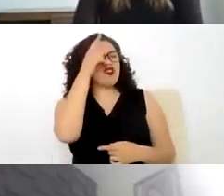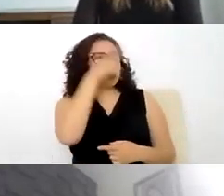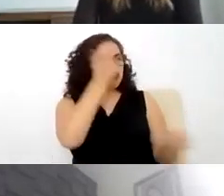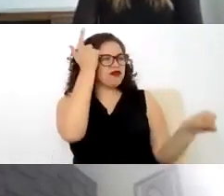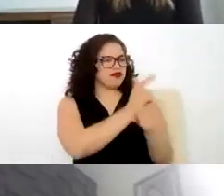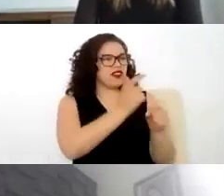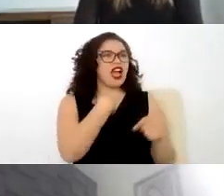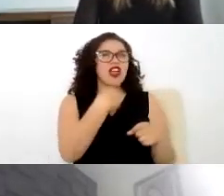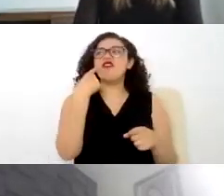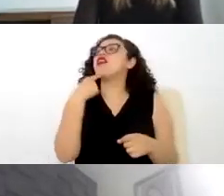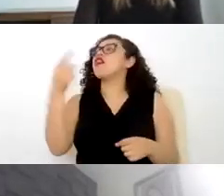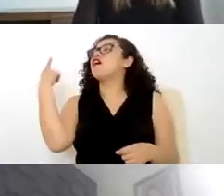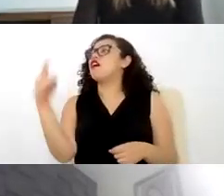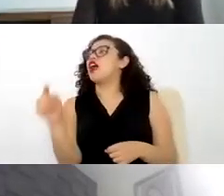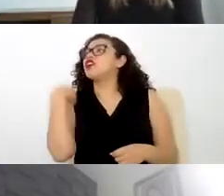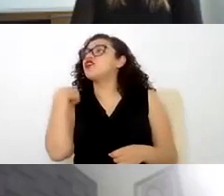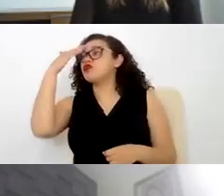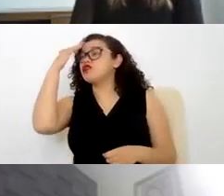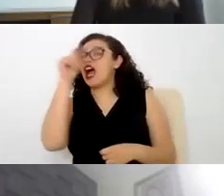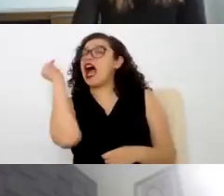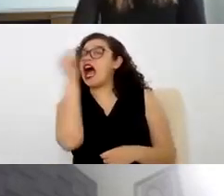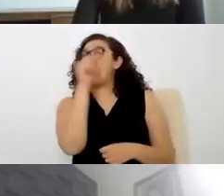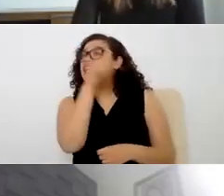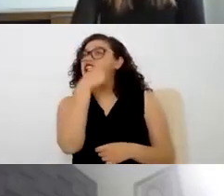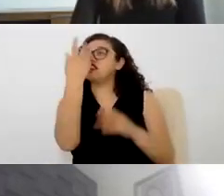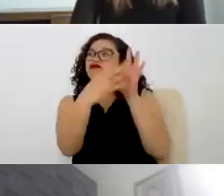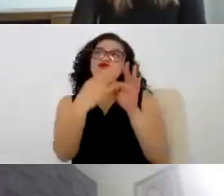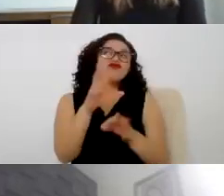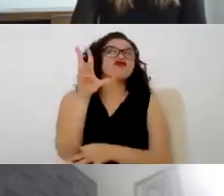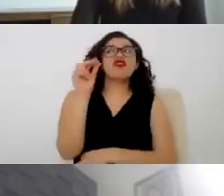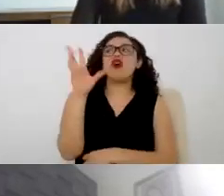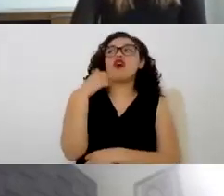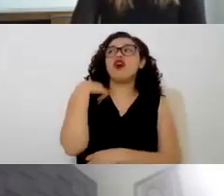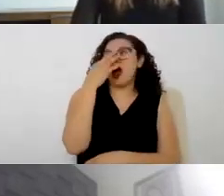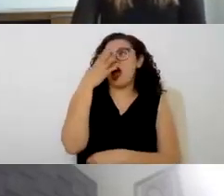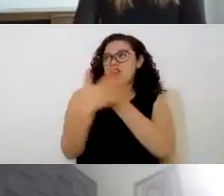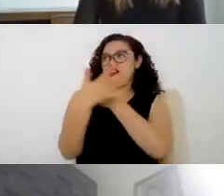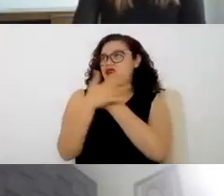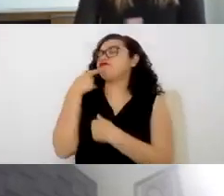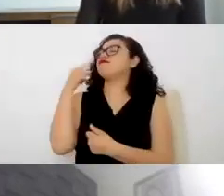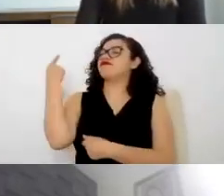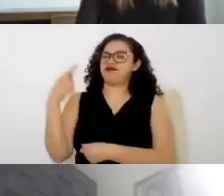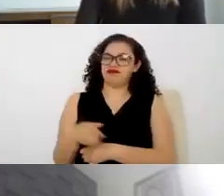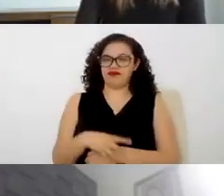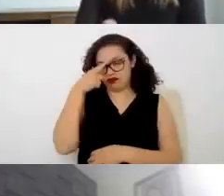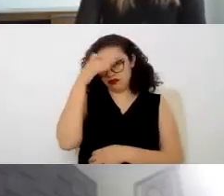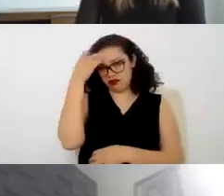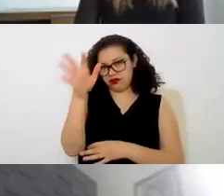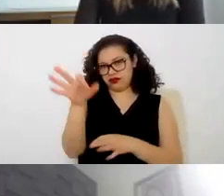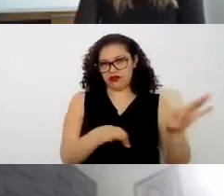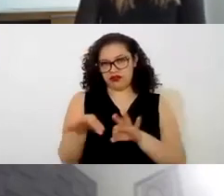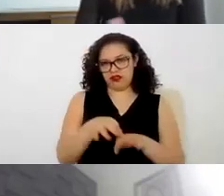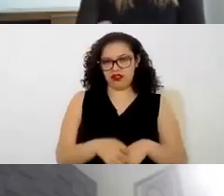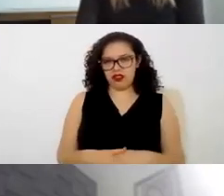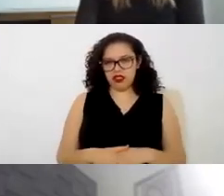denuncia porque sabe de diversos incumplimientos dentro de determinado centro de trabajo o